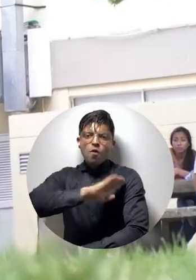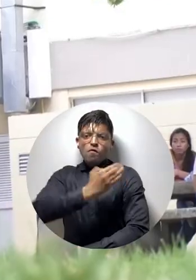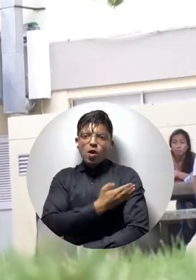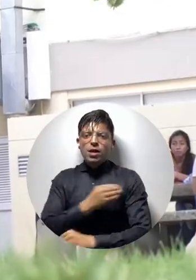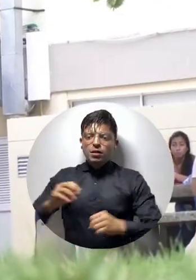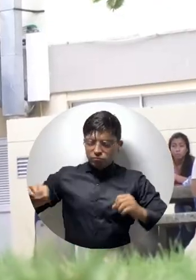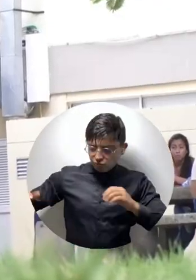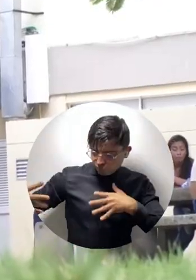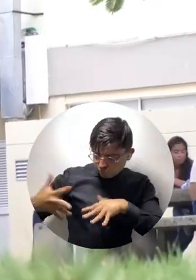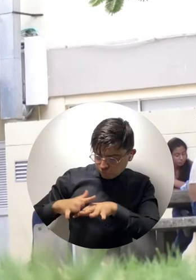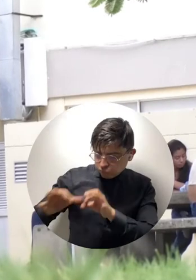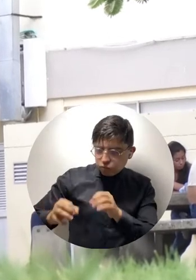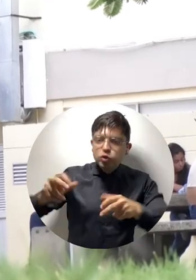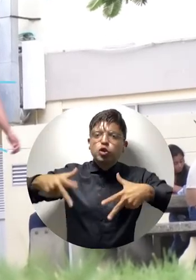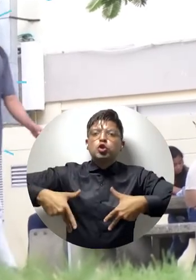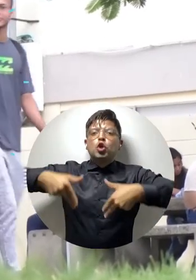social.